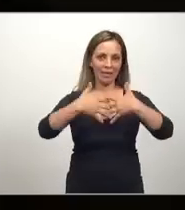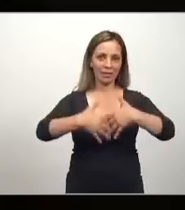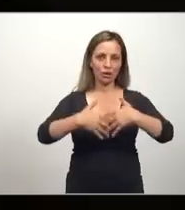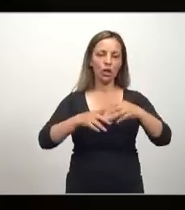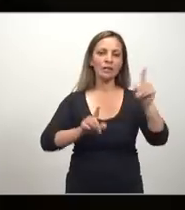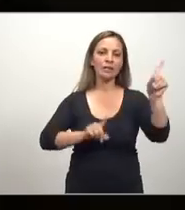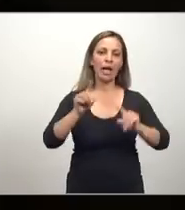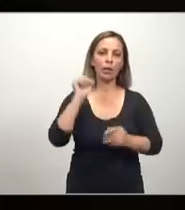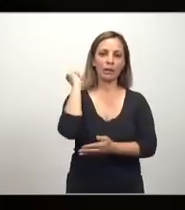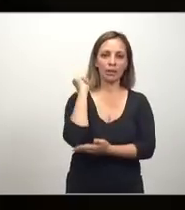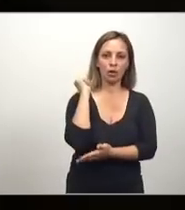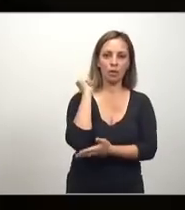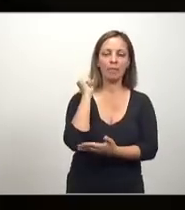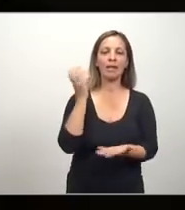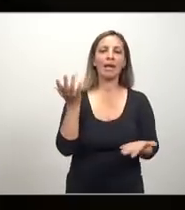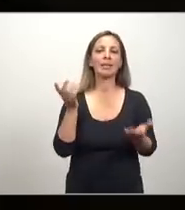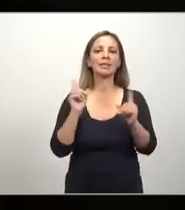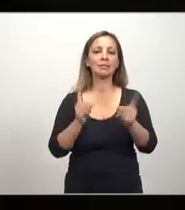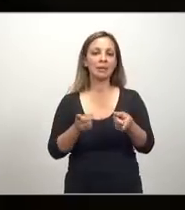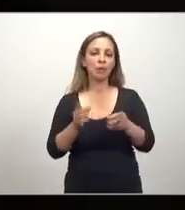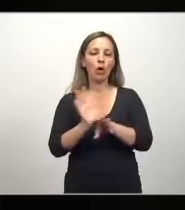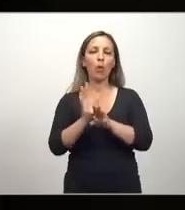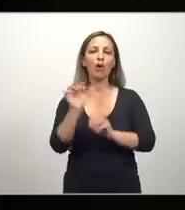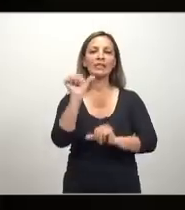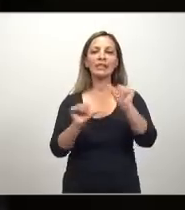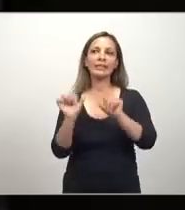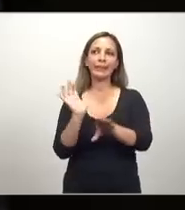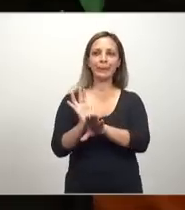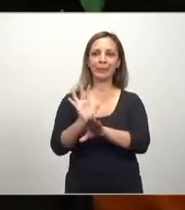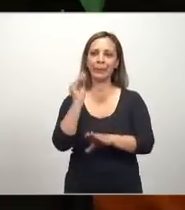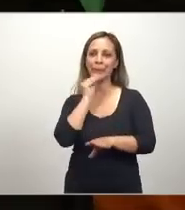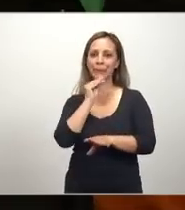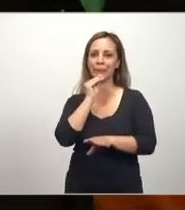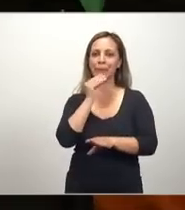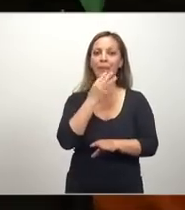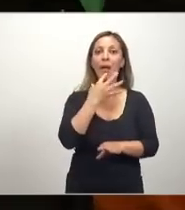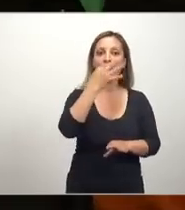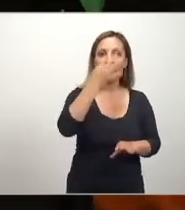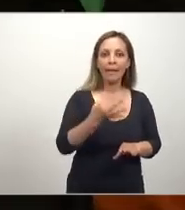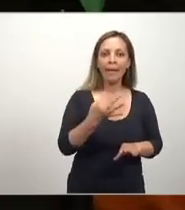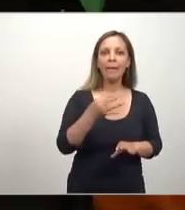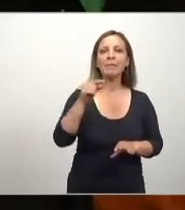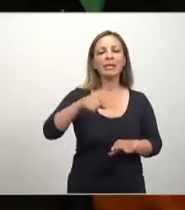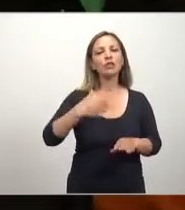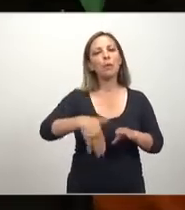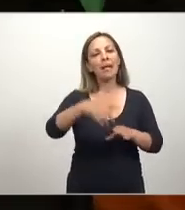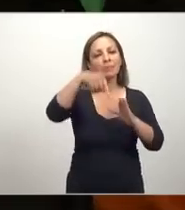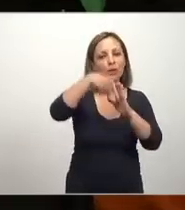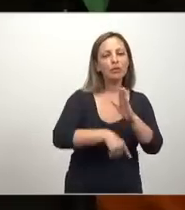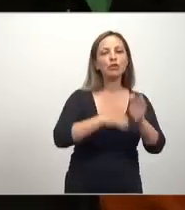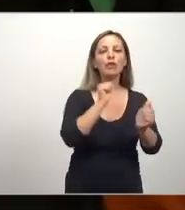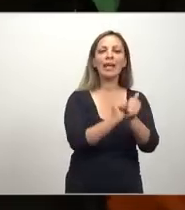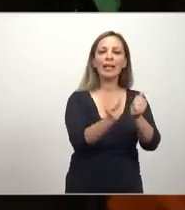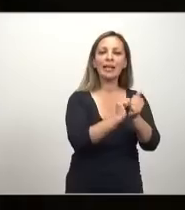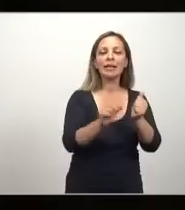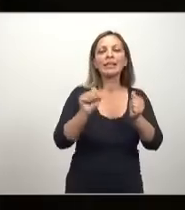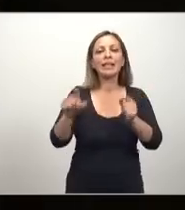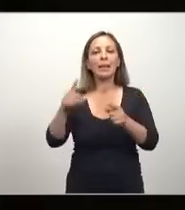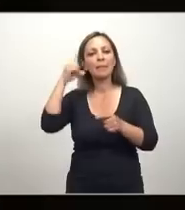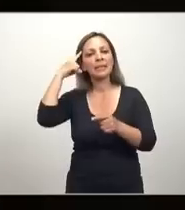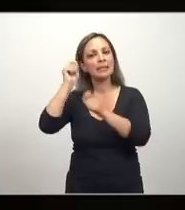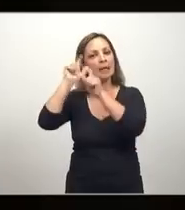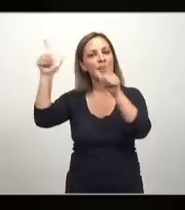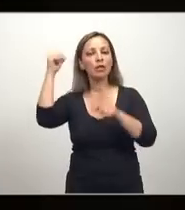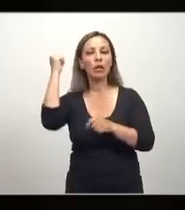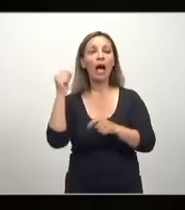ideología disfrazada de ciencia. Yo tengo un artículo ahí, ese artículo más se orienta a lo micro, esto lo voy a orientar más a la historia del pensamiento económico. Una